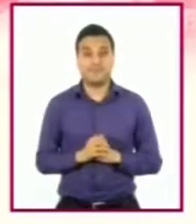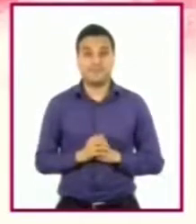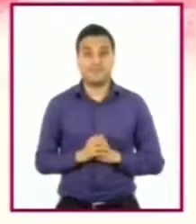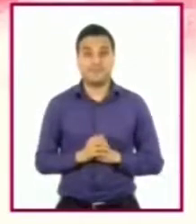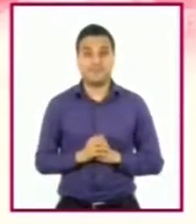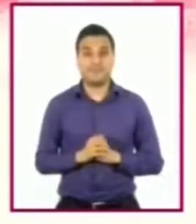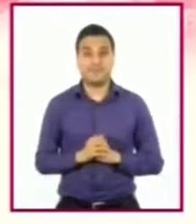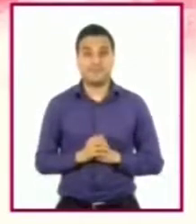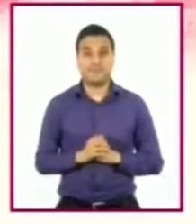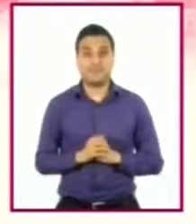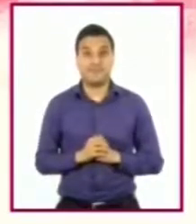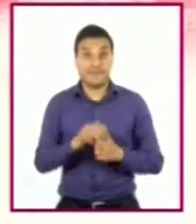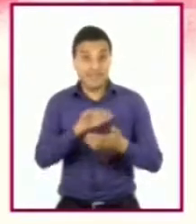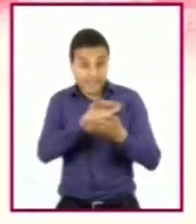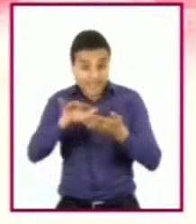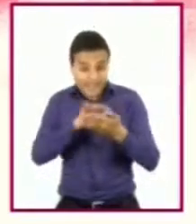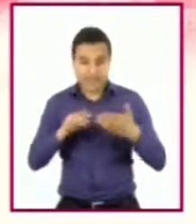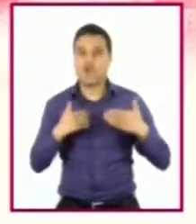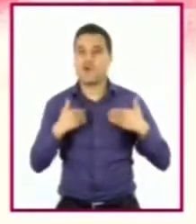Comprender textos.